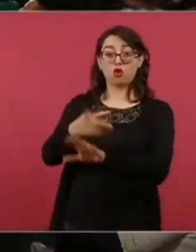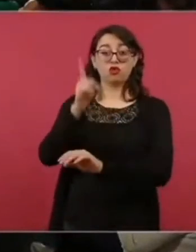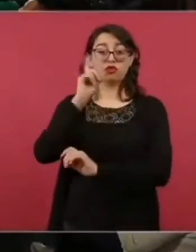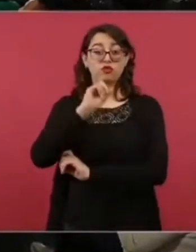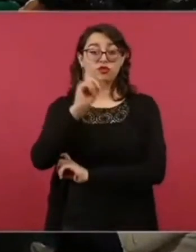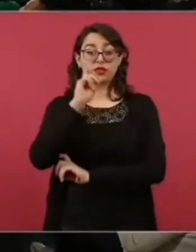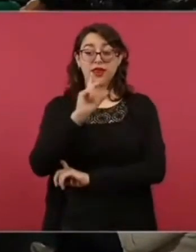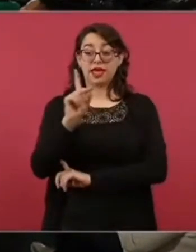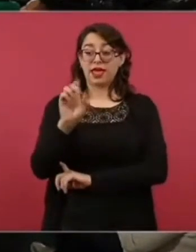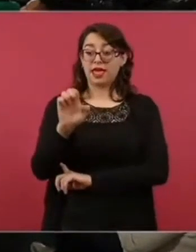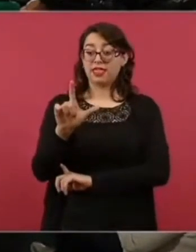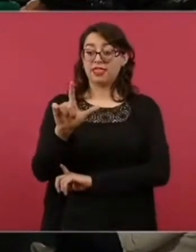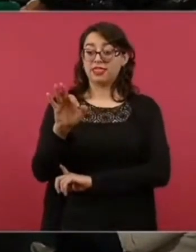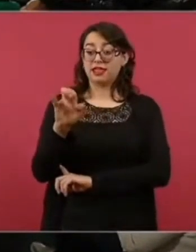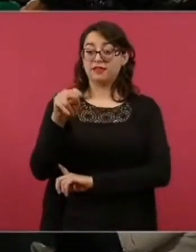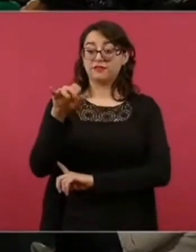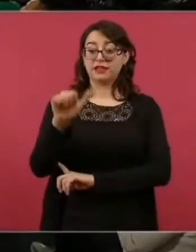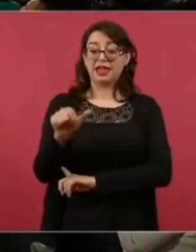malolienta